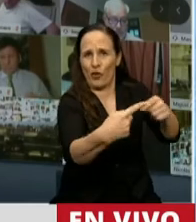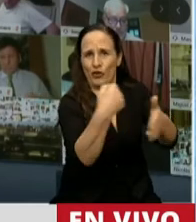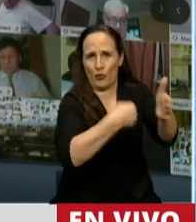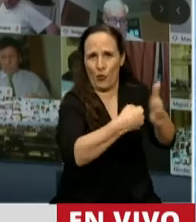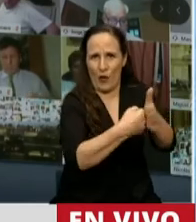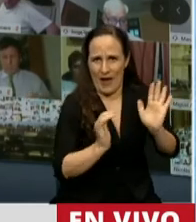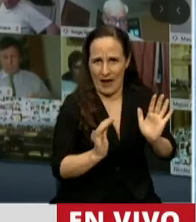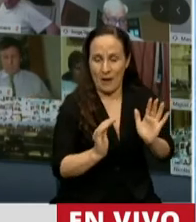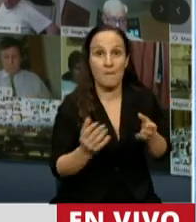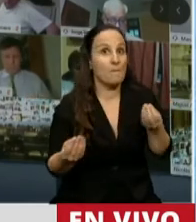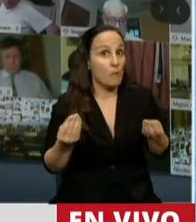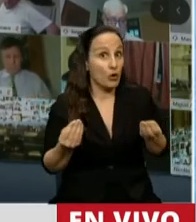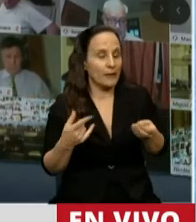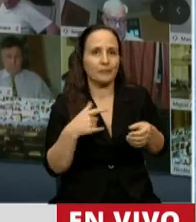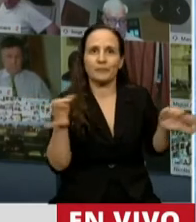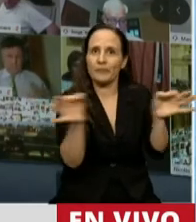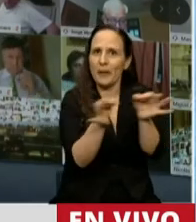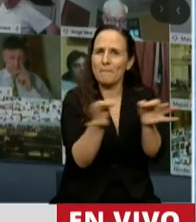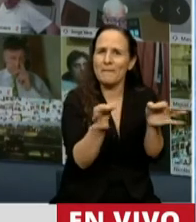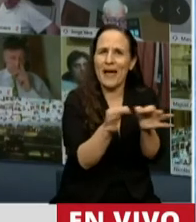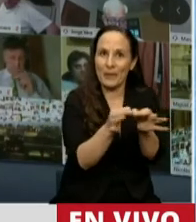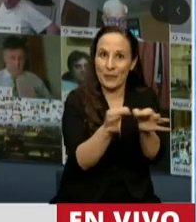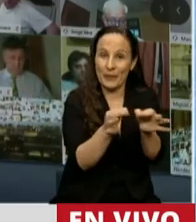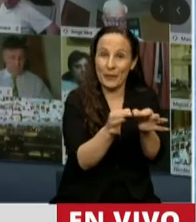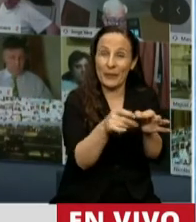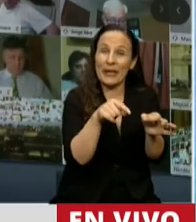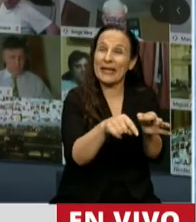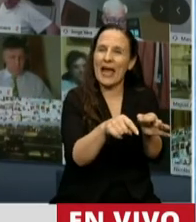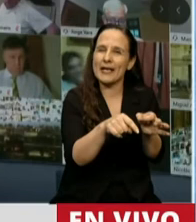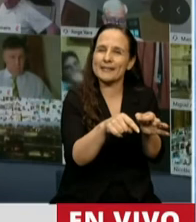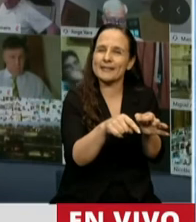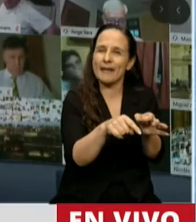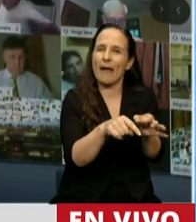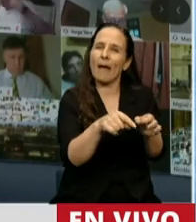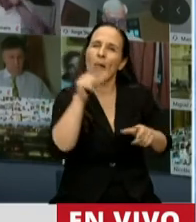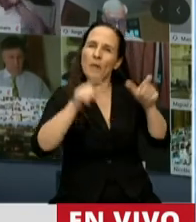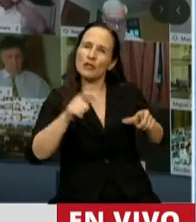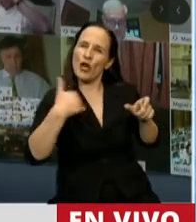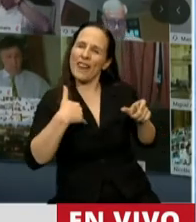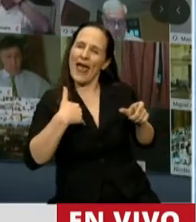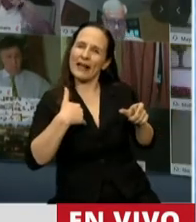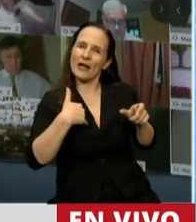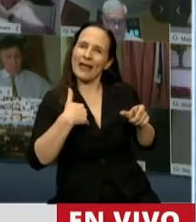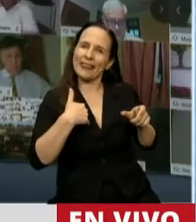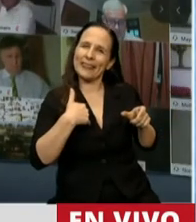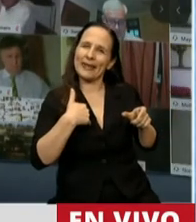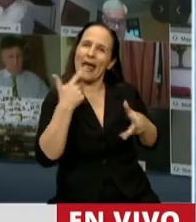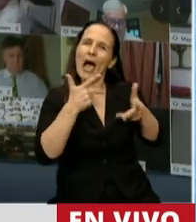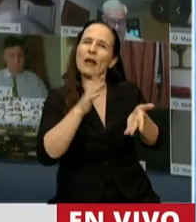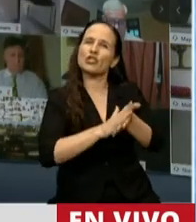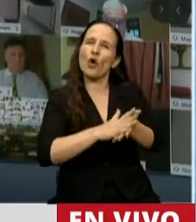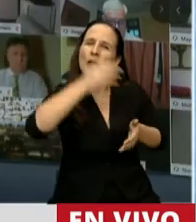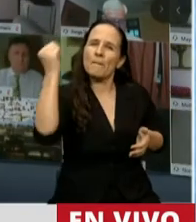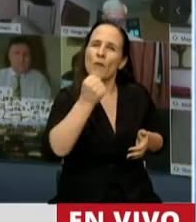Porque Malvinas es el espejo en el que nos miramos los argentinos para hablar de soberanía.